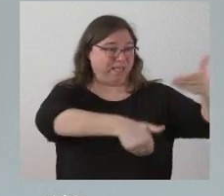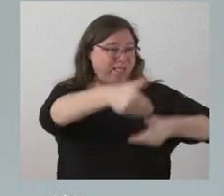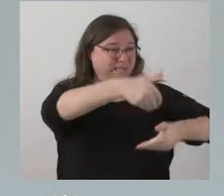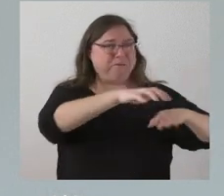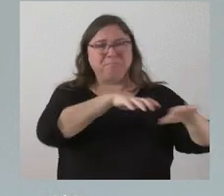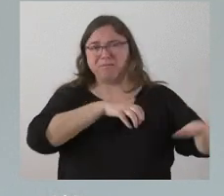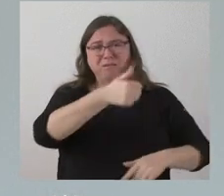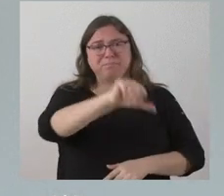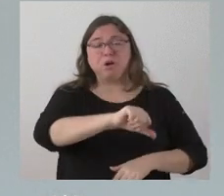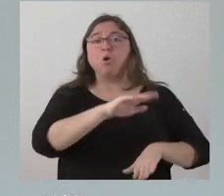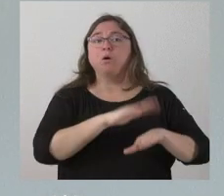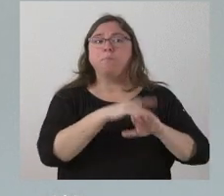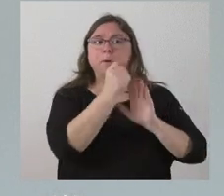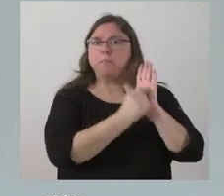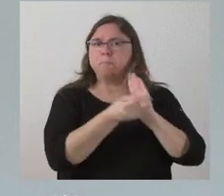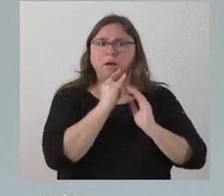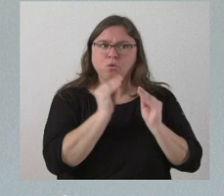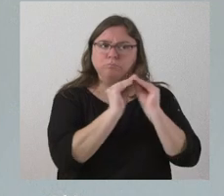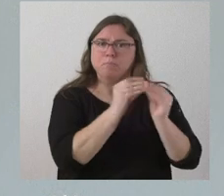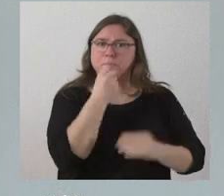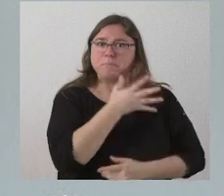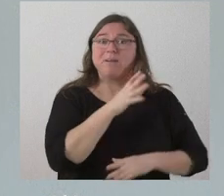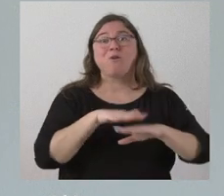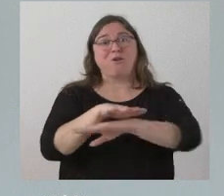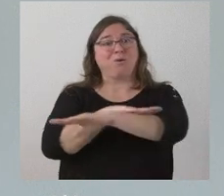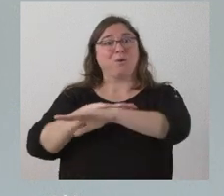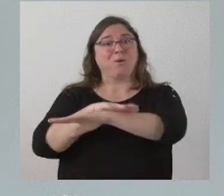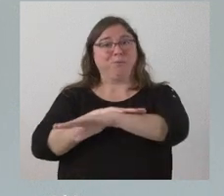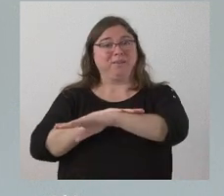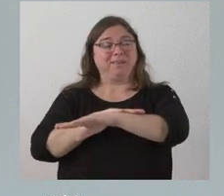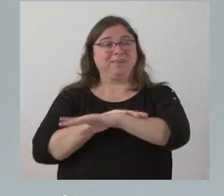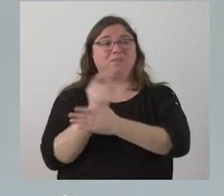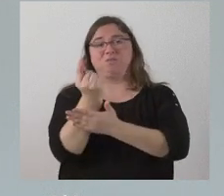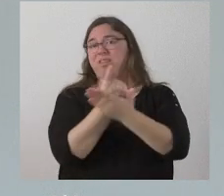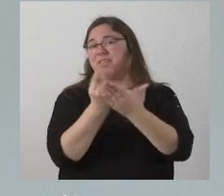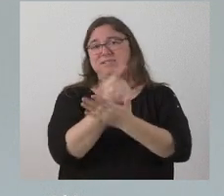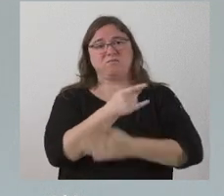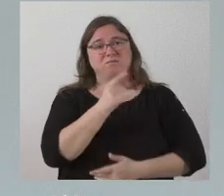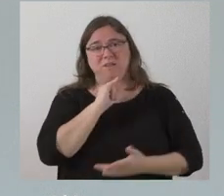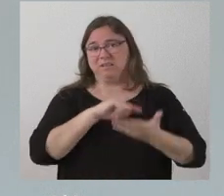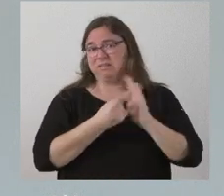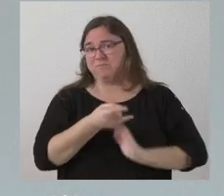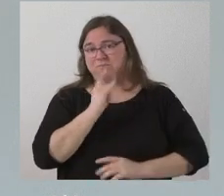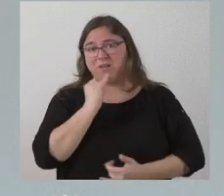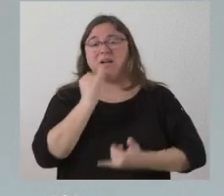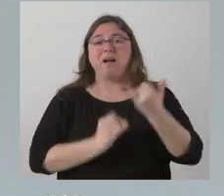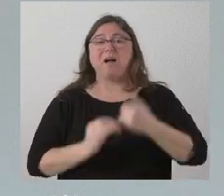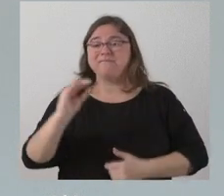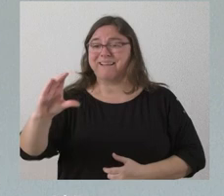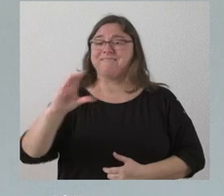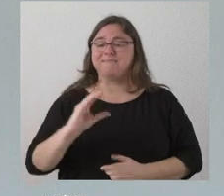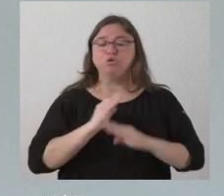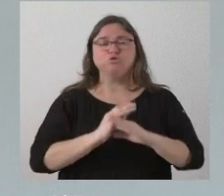atendidas, no porque estén mal hechas, sino porque el Gobierno ha diseñado mal el sistema y no ha dotado adecuadamente las cantidades